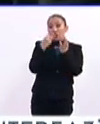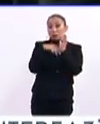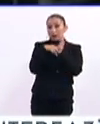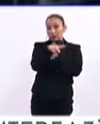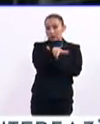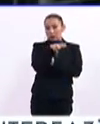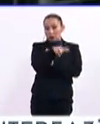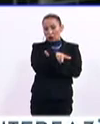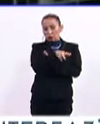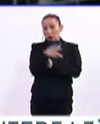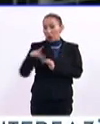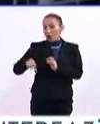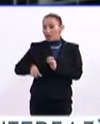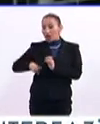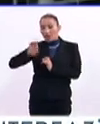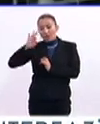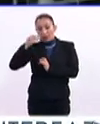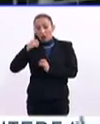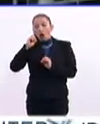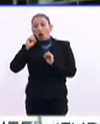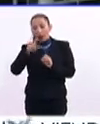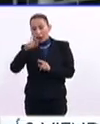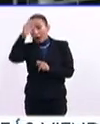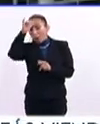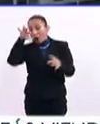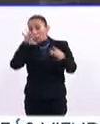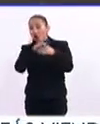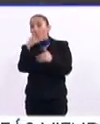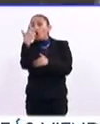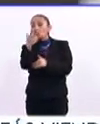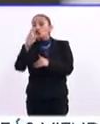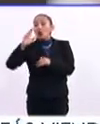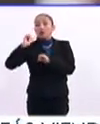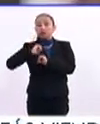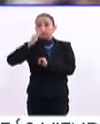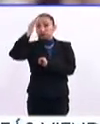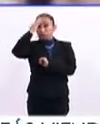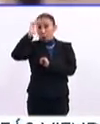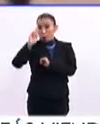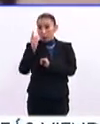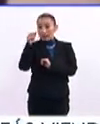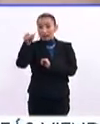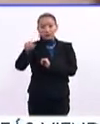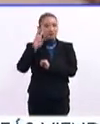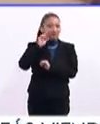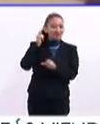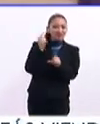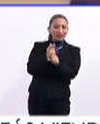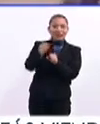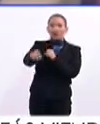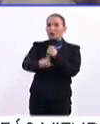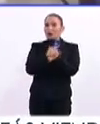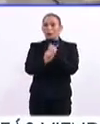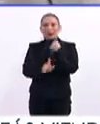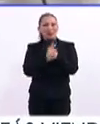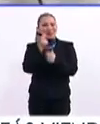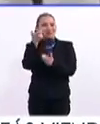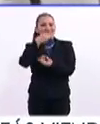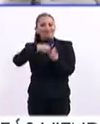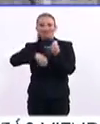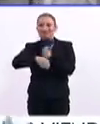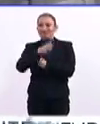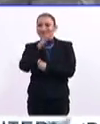2018, el gobierno federal firmó convenios con ocho rectores cuyas instituciones educativas operaban con problemas